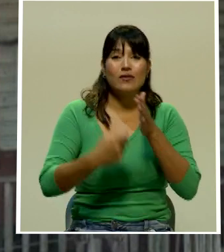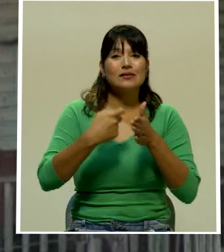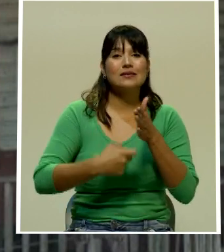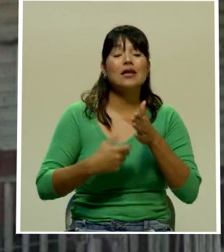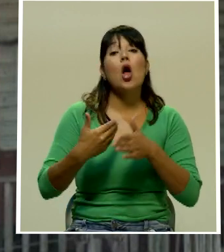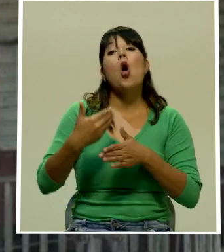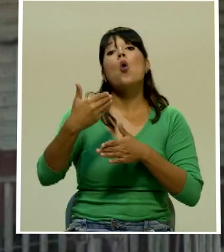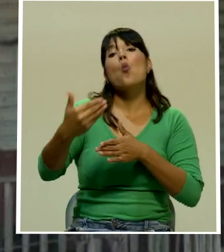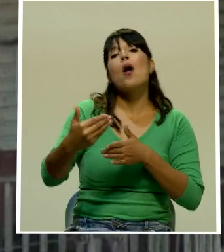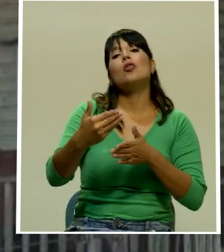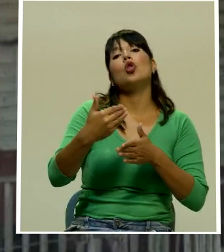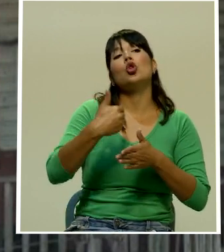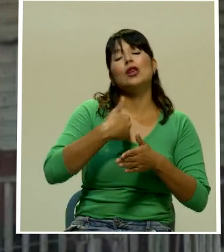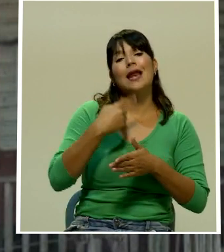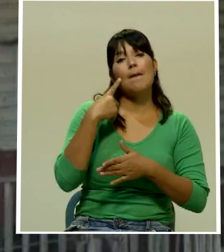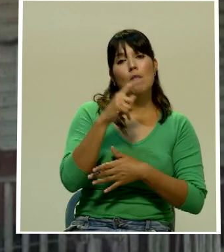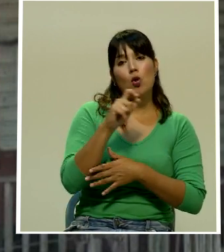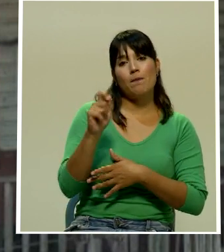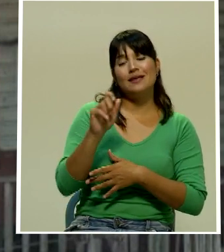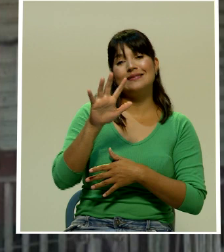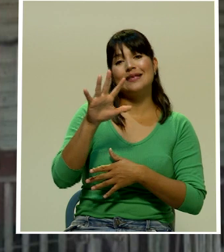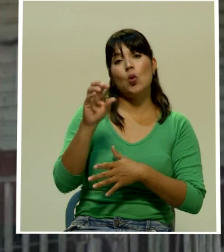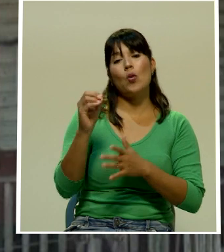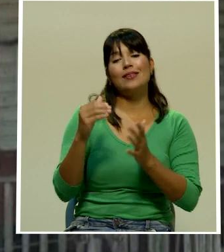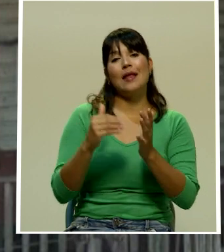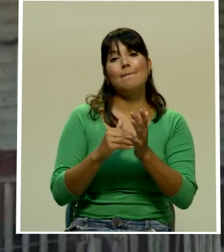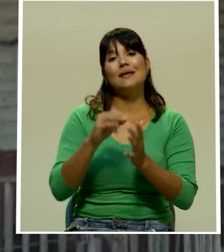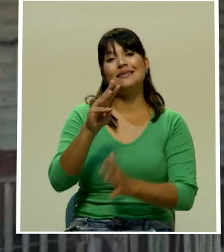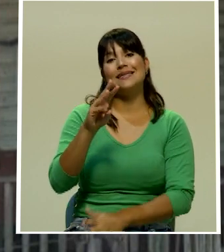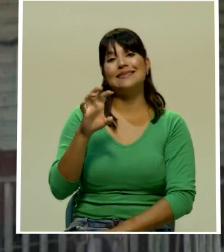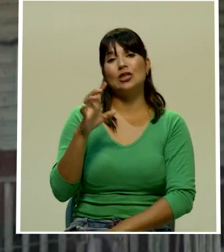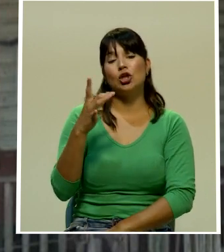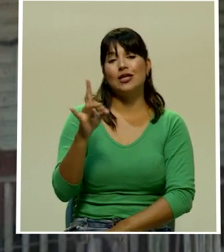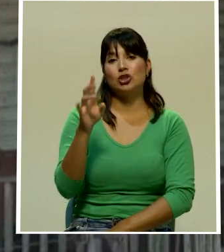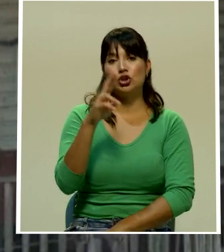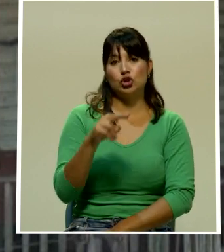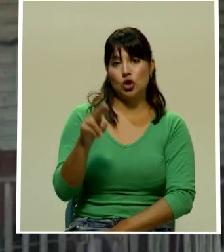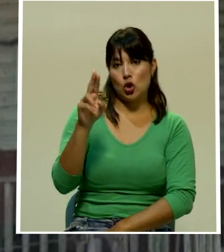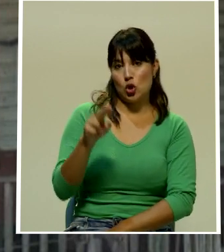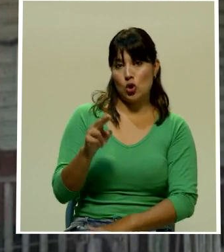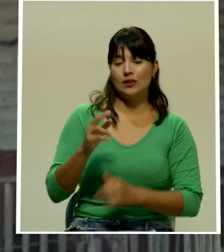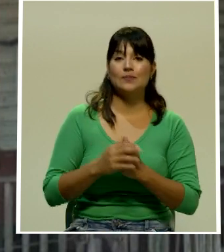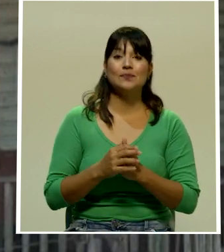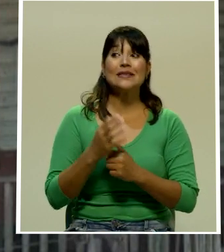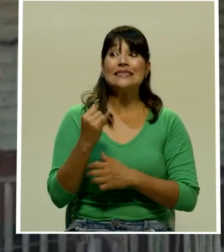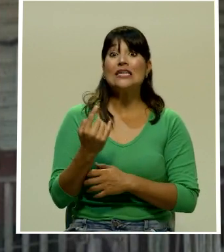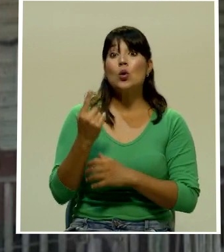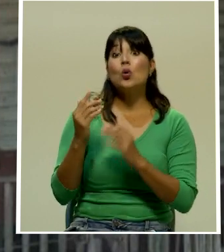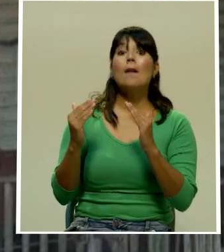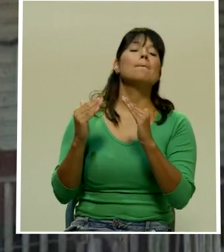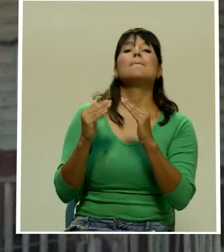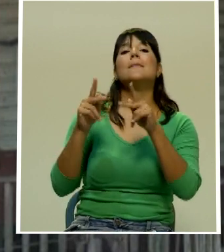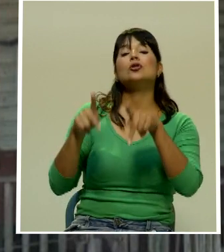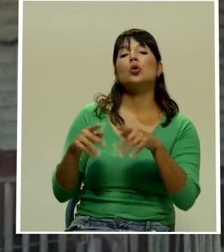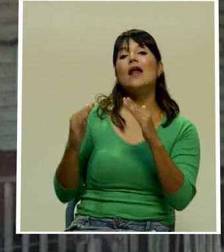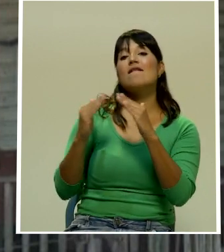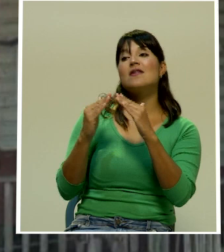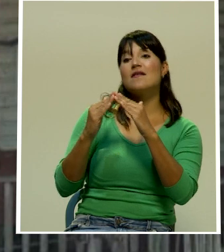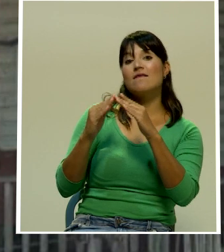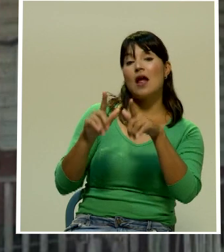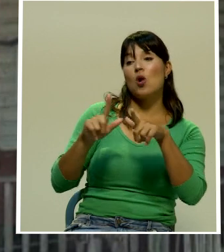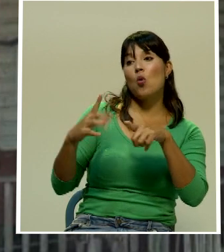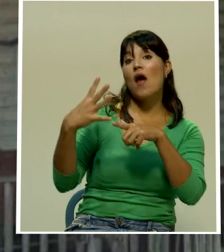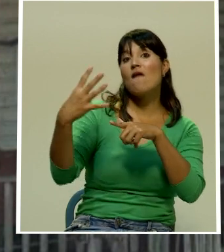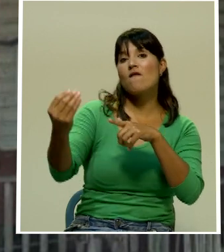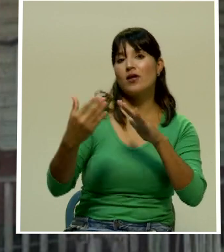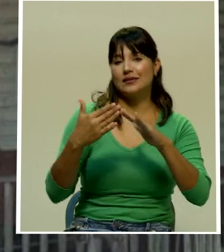los ingresos son de 50.618 colones. Por otro lado, si una persona vive en zona rural y tiene ingresos de